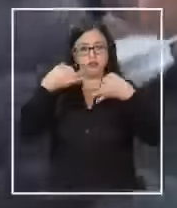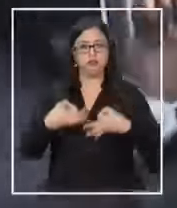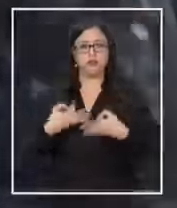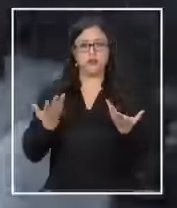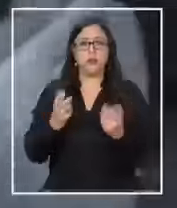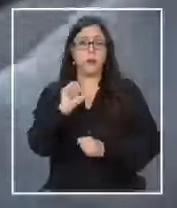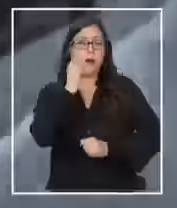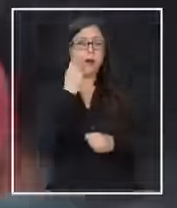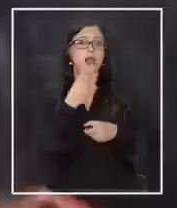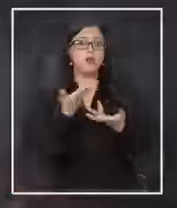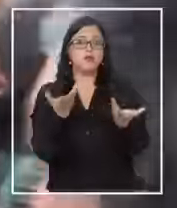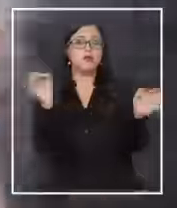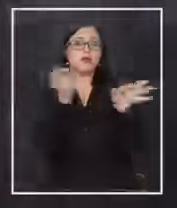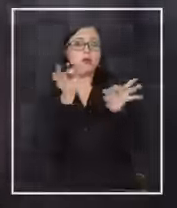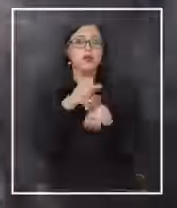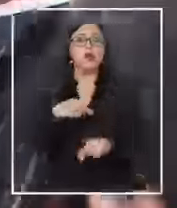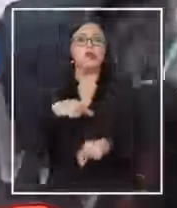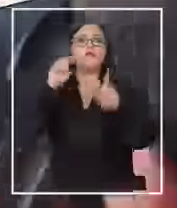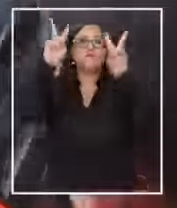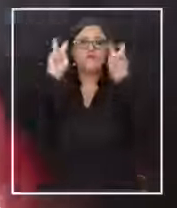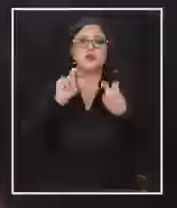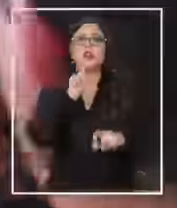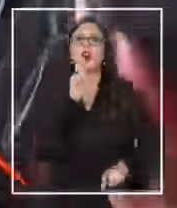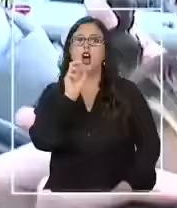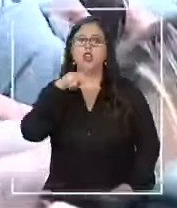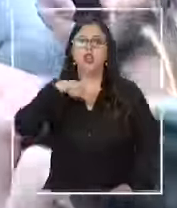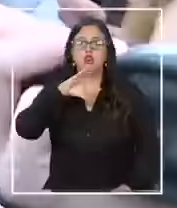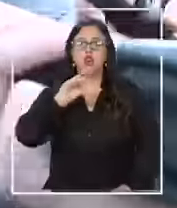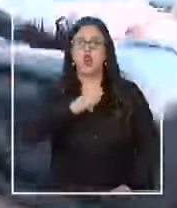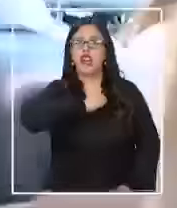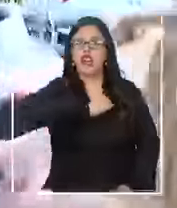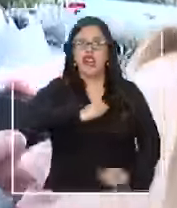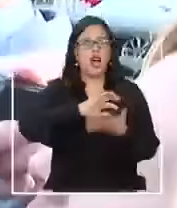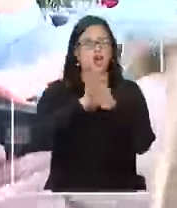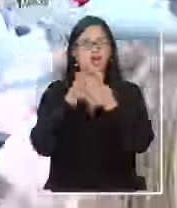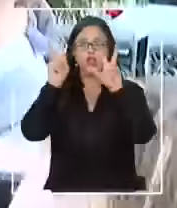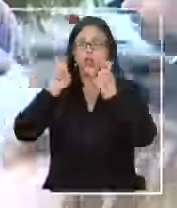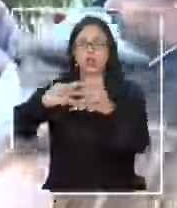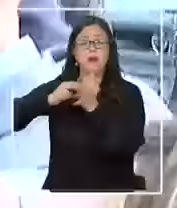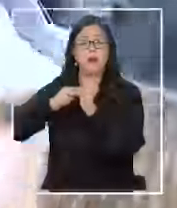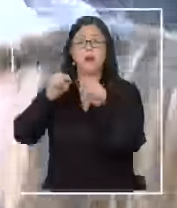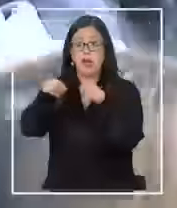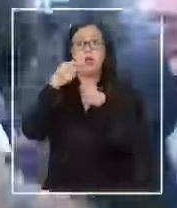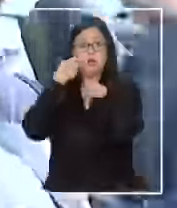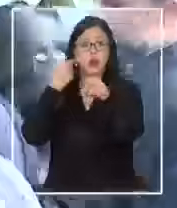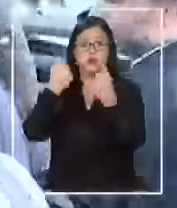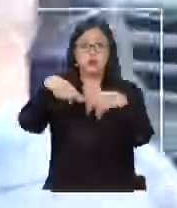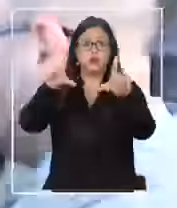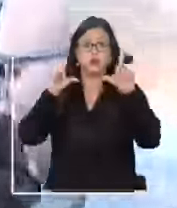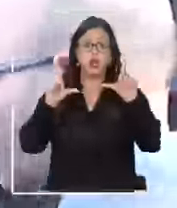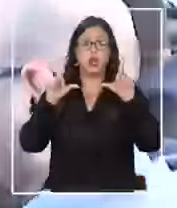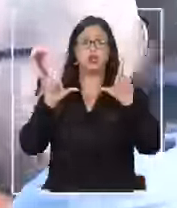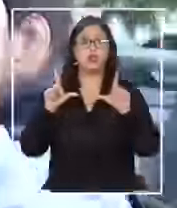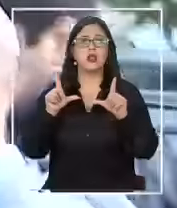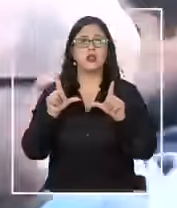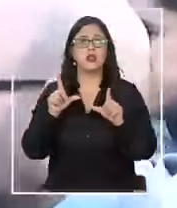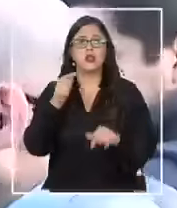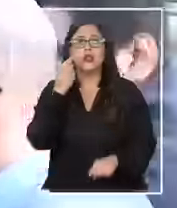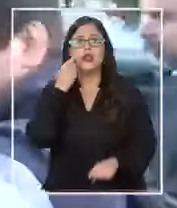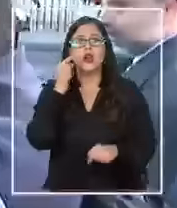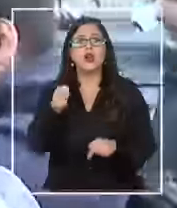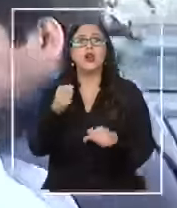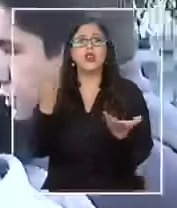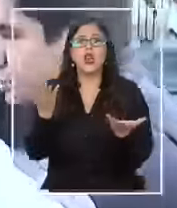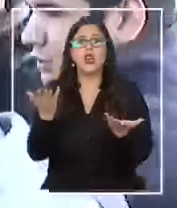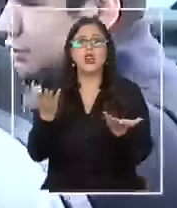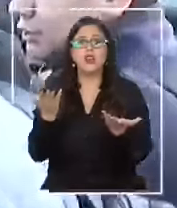Primeras declaraciones del llamado Tronco, quien negó todo tipo de irregularidades por un escándalo del cual es protagonista. Primo, que lo caminaron. Visite su